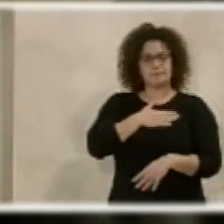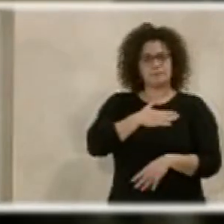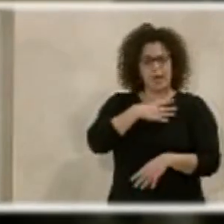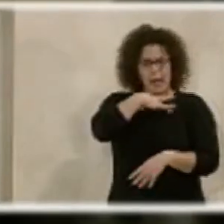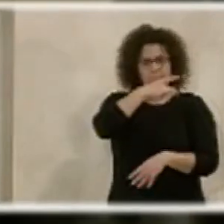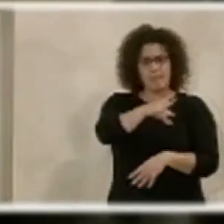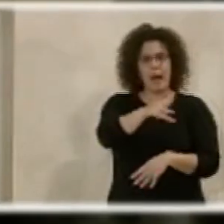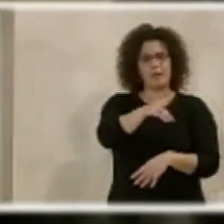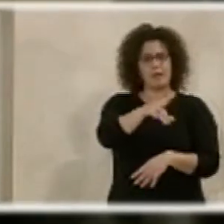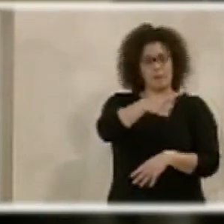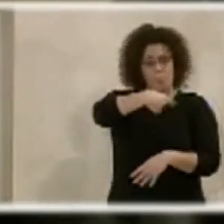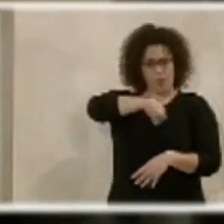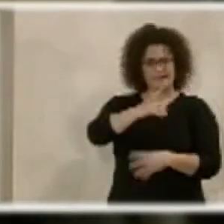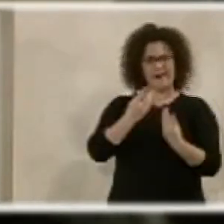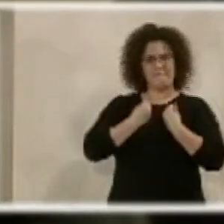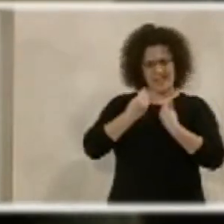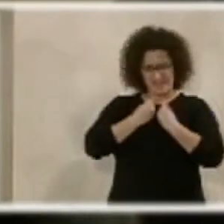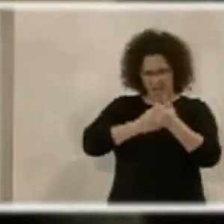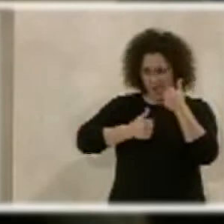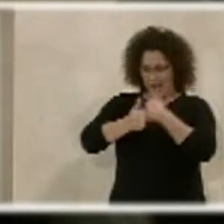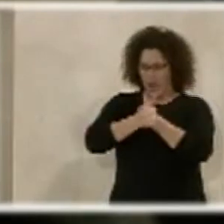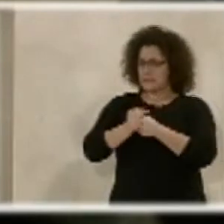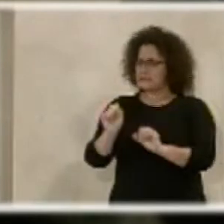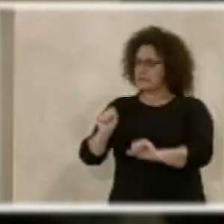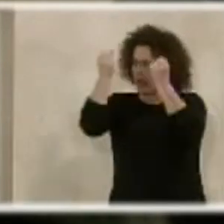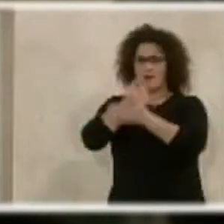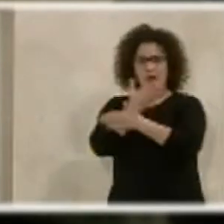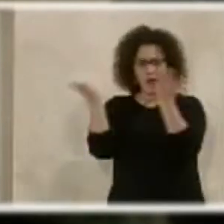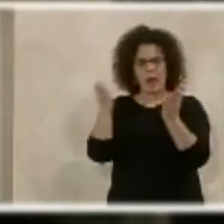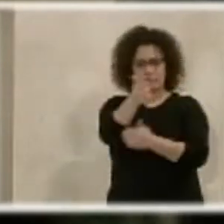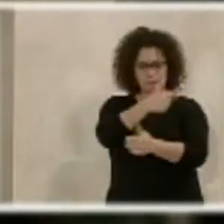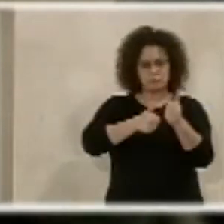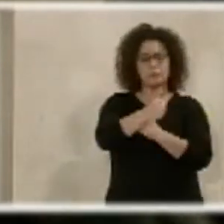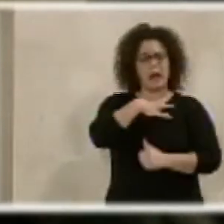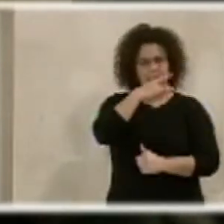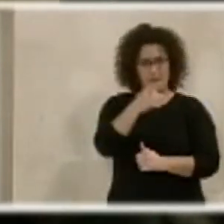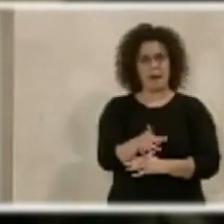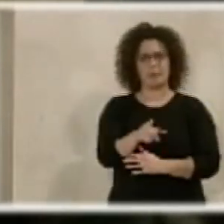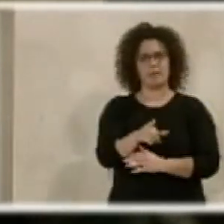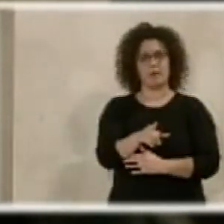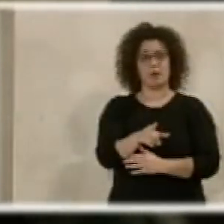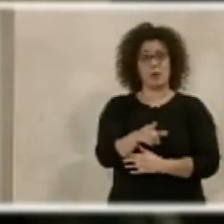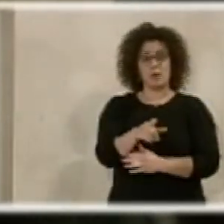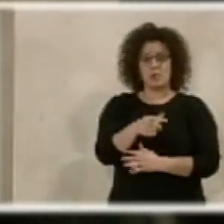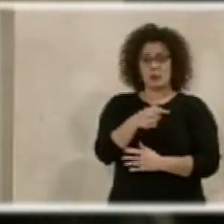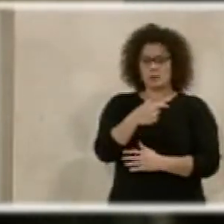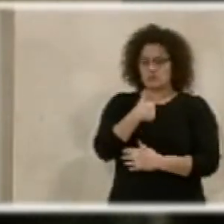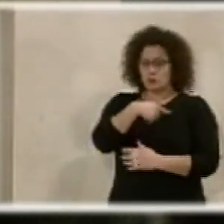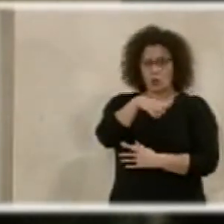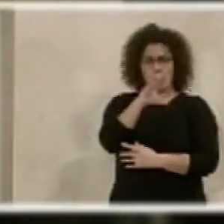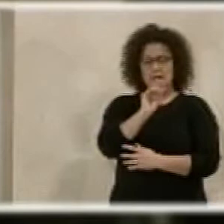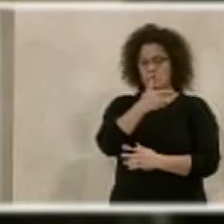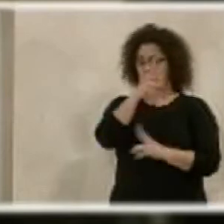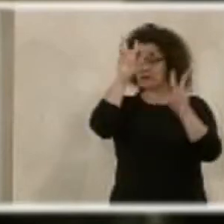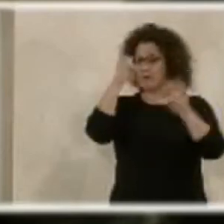es anteponer vuestras vidas para salvar todas las nuestras. Yo no entiendo cómo se puede mirar a otro